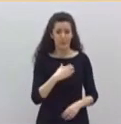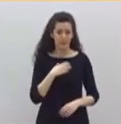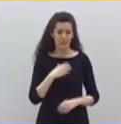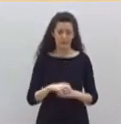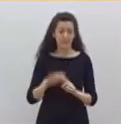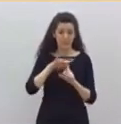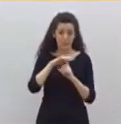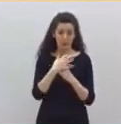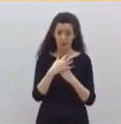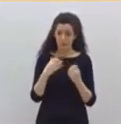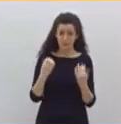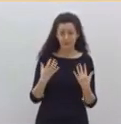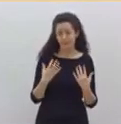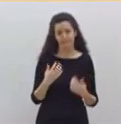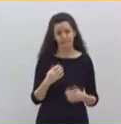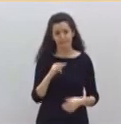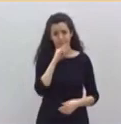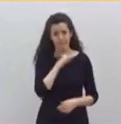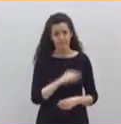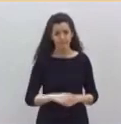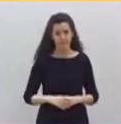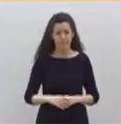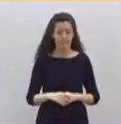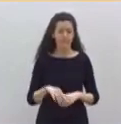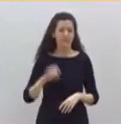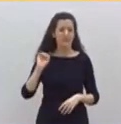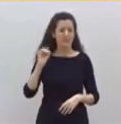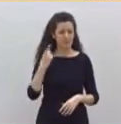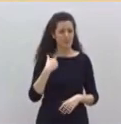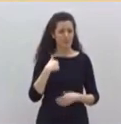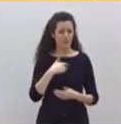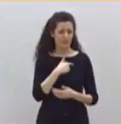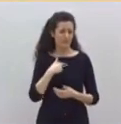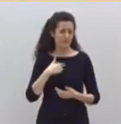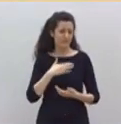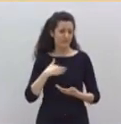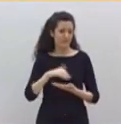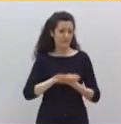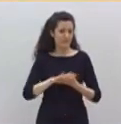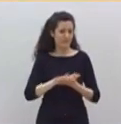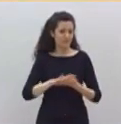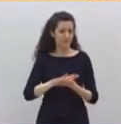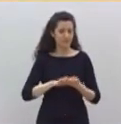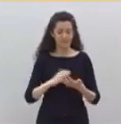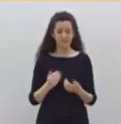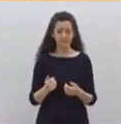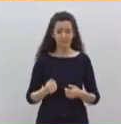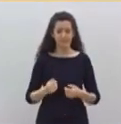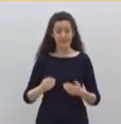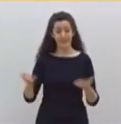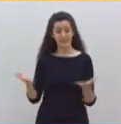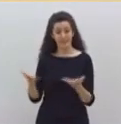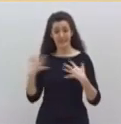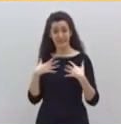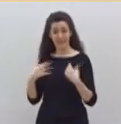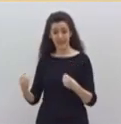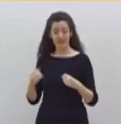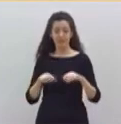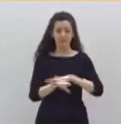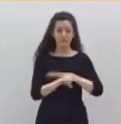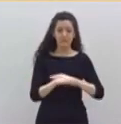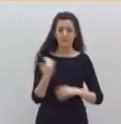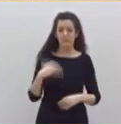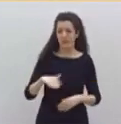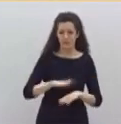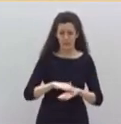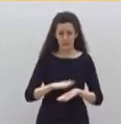En primer lugar, me gustaría analizar por qué no va bien en términos de respuesta a la emergencia sanitaria. España es el país del